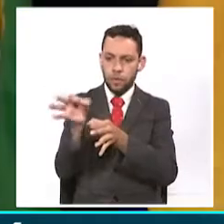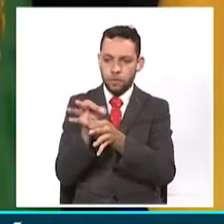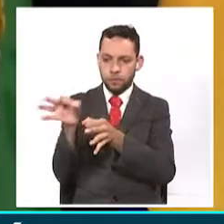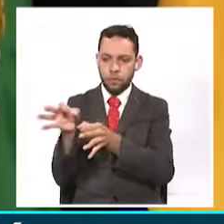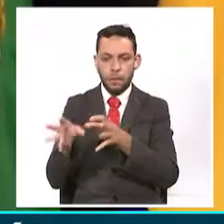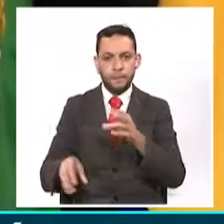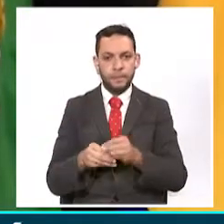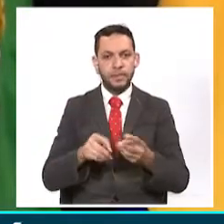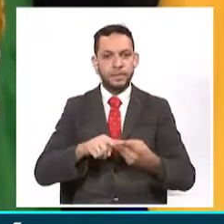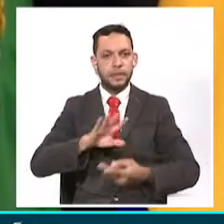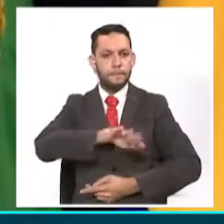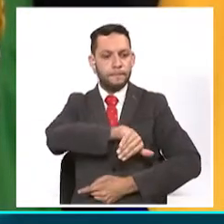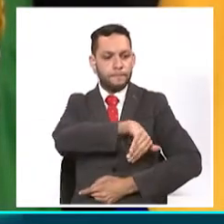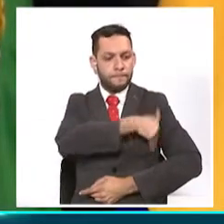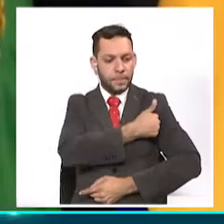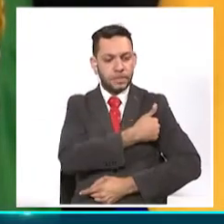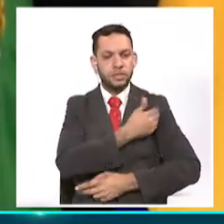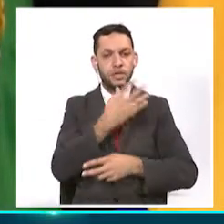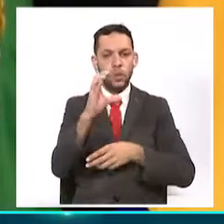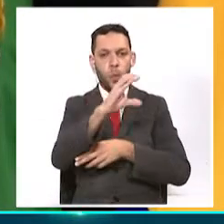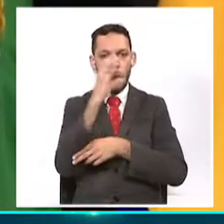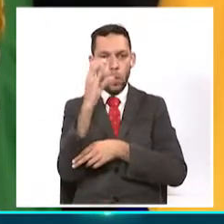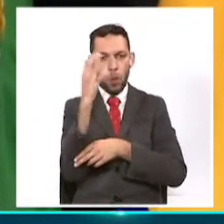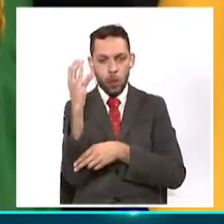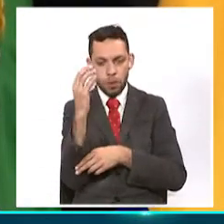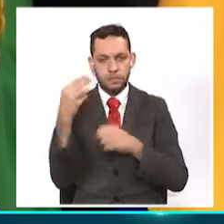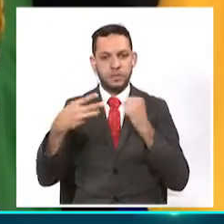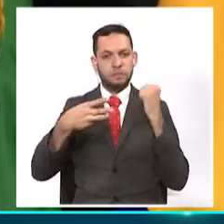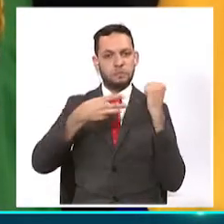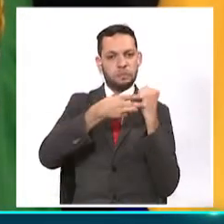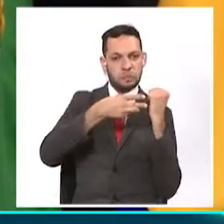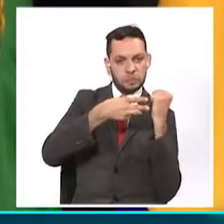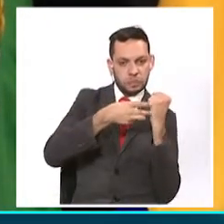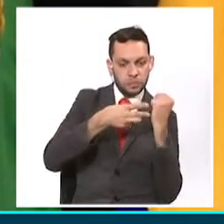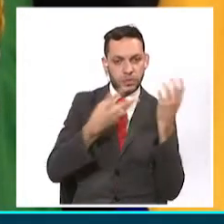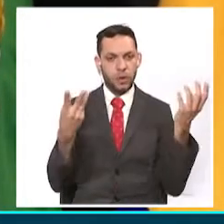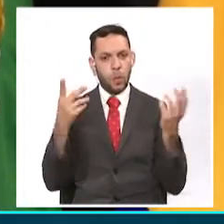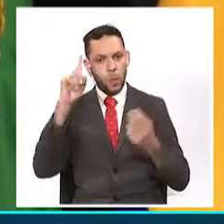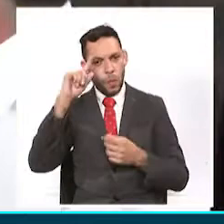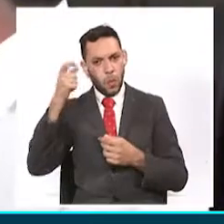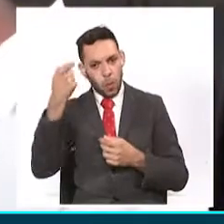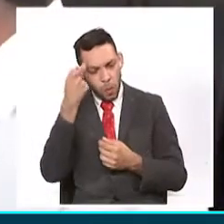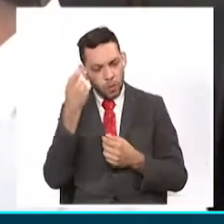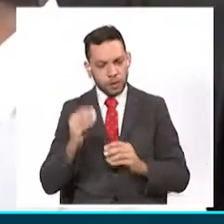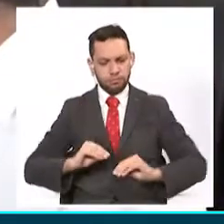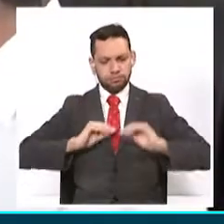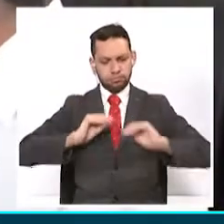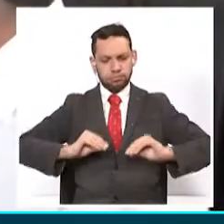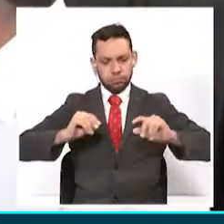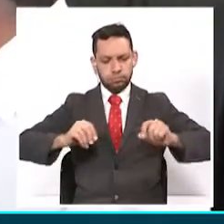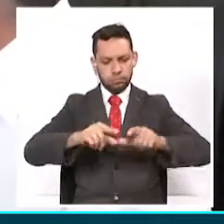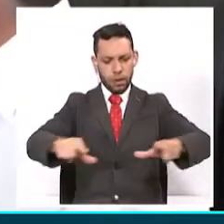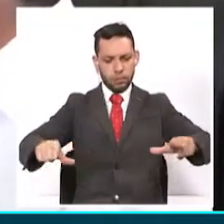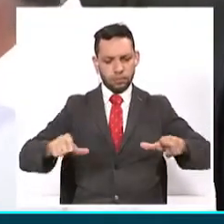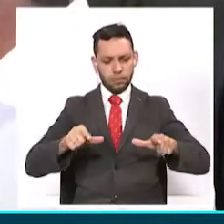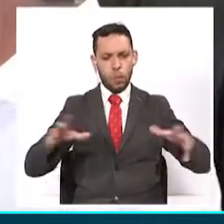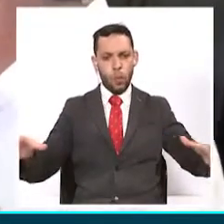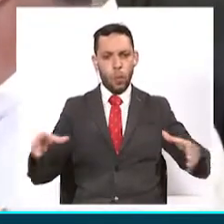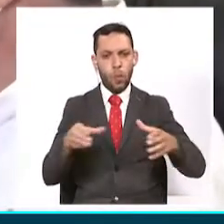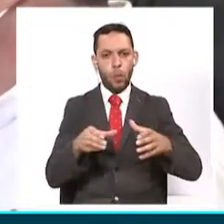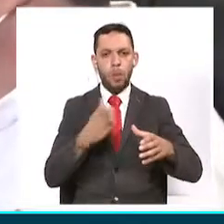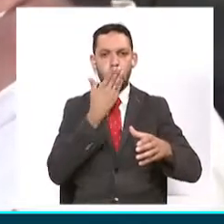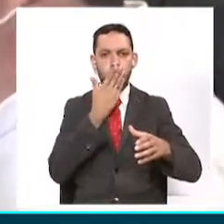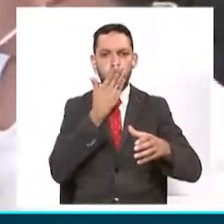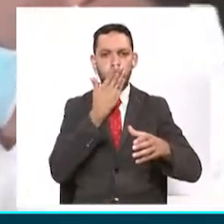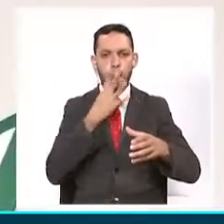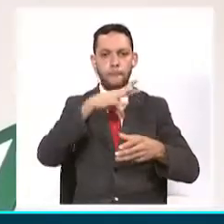Interior, del SENA y la Gobernación, vamos a construir un centro de formación para los indígenas en el sector de